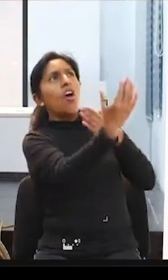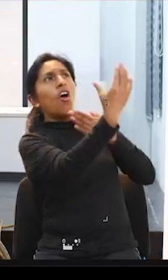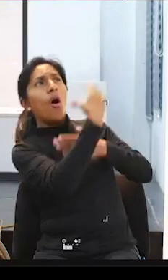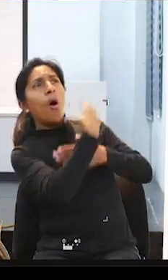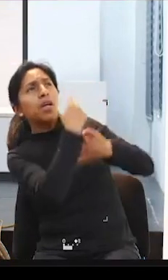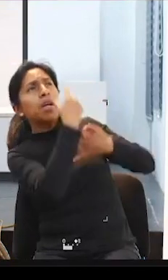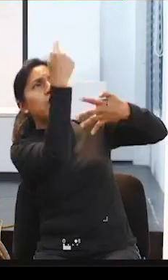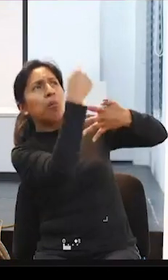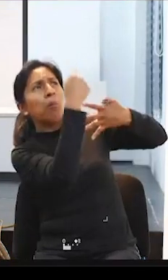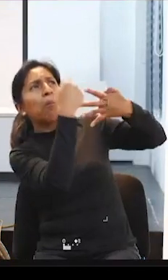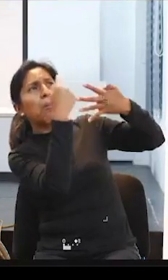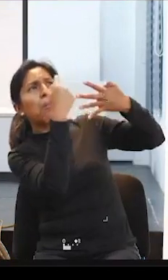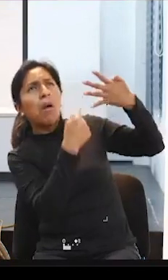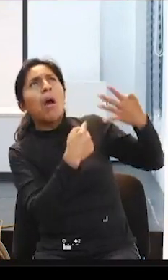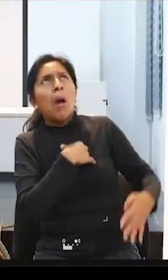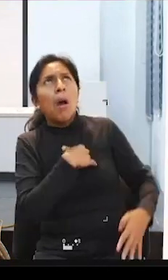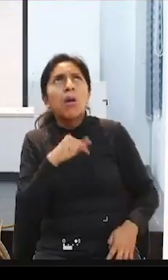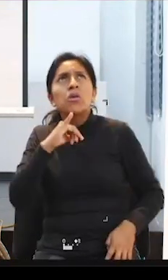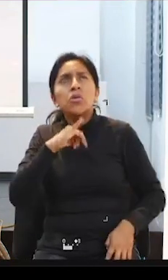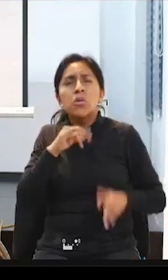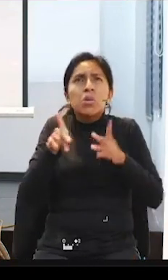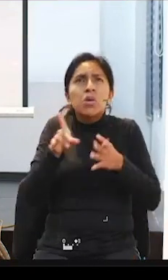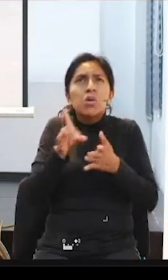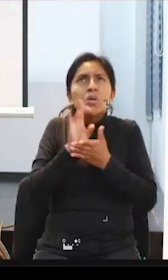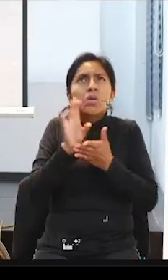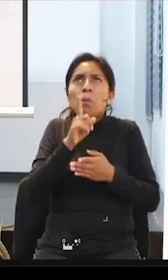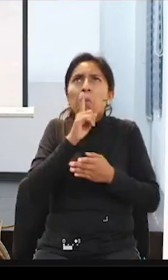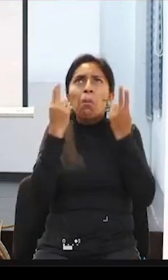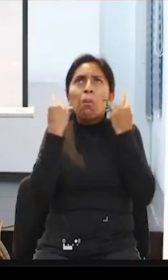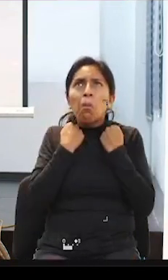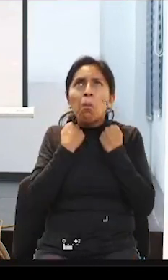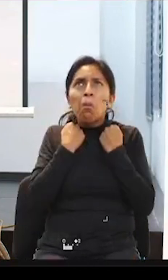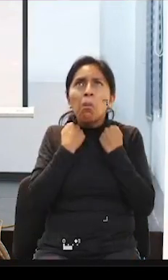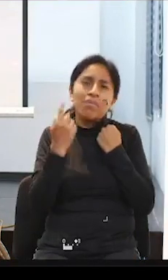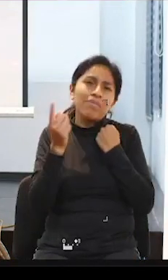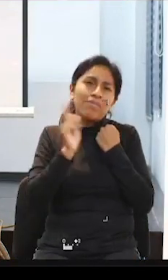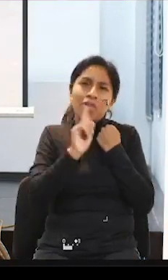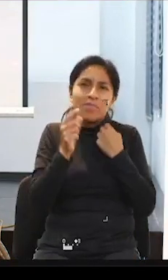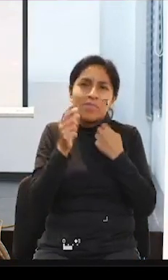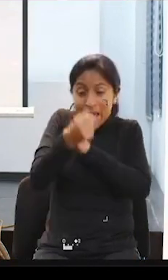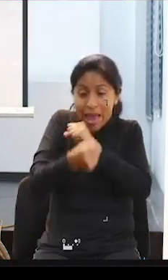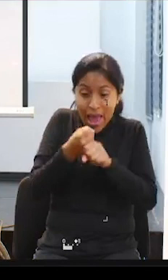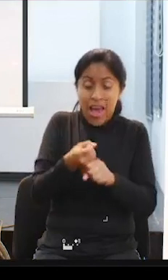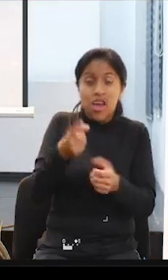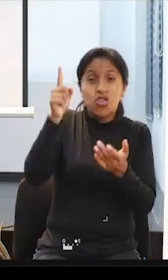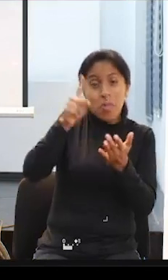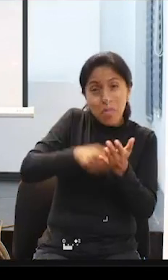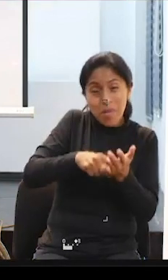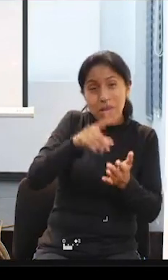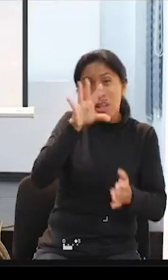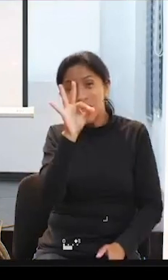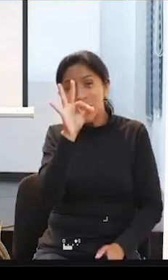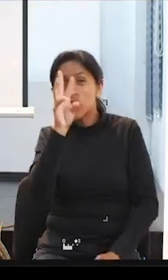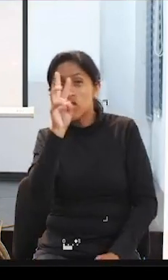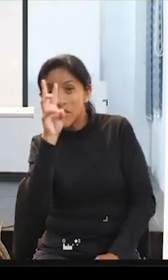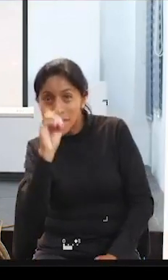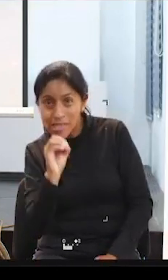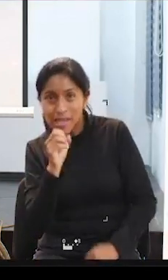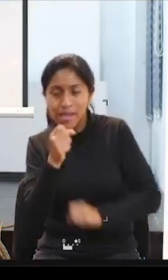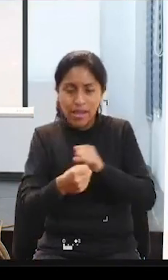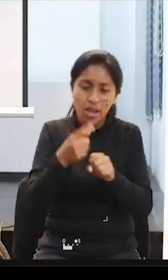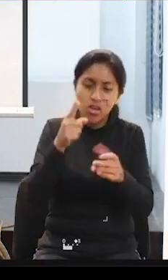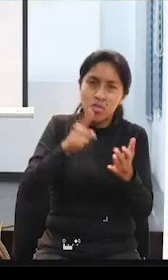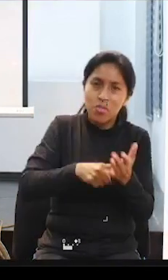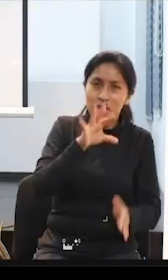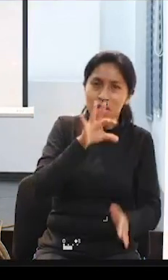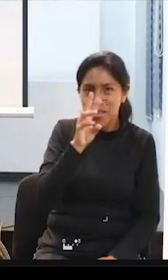de la vida, nace entre los años 60 y 70, como una reivindicación y